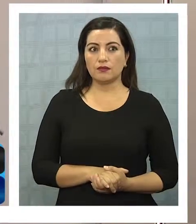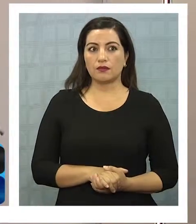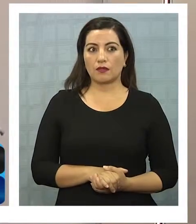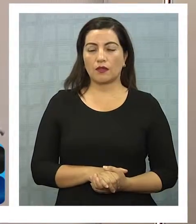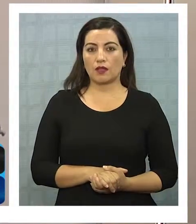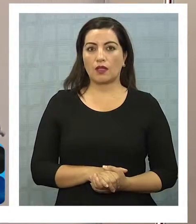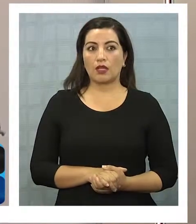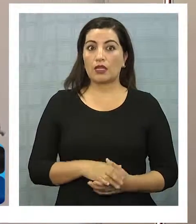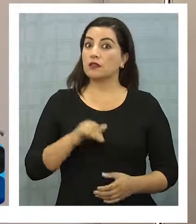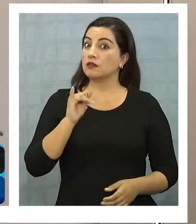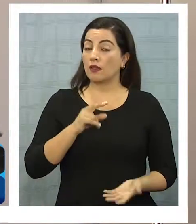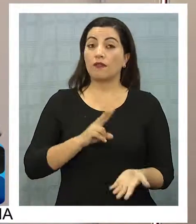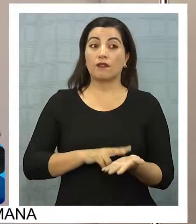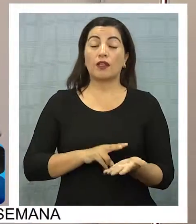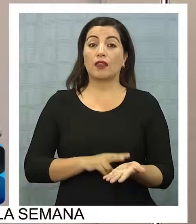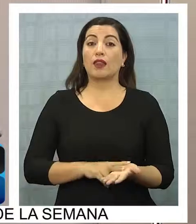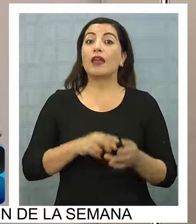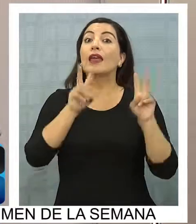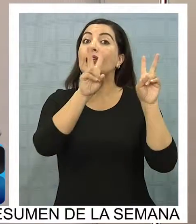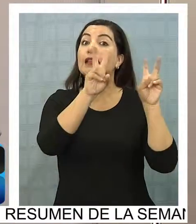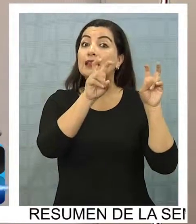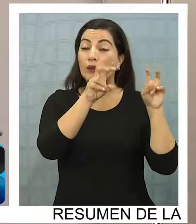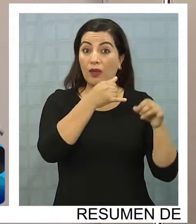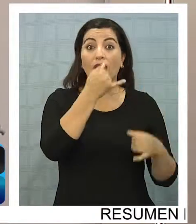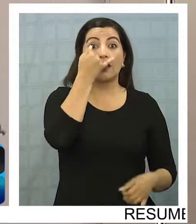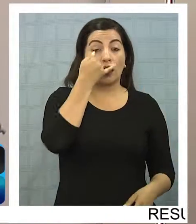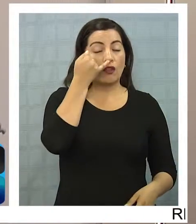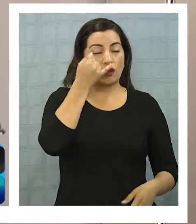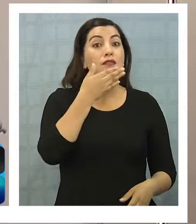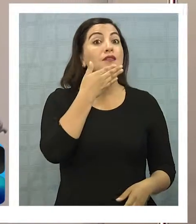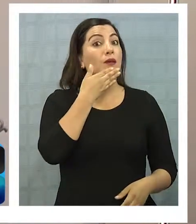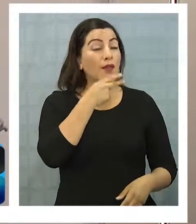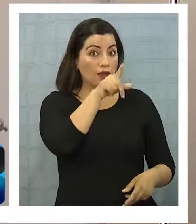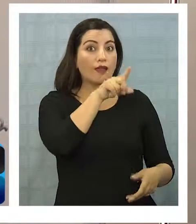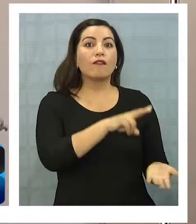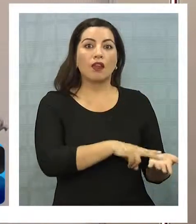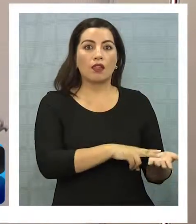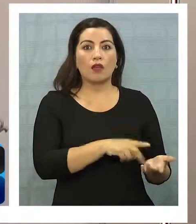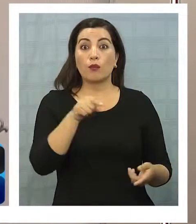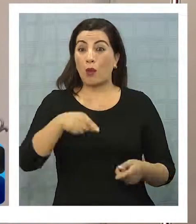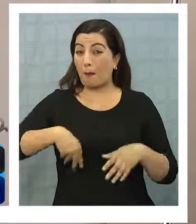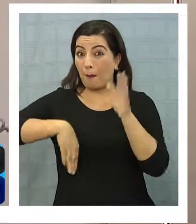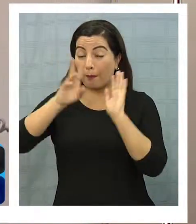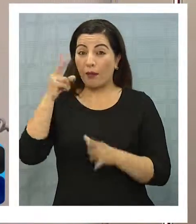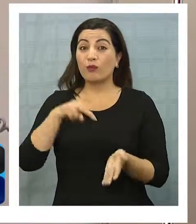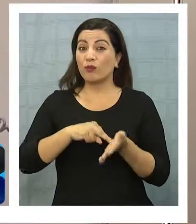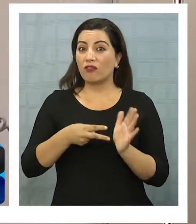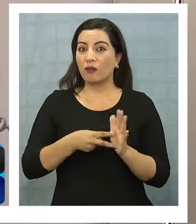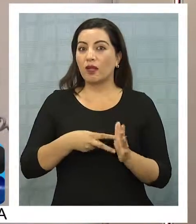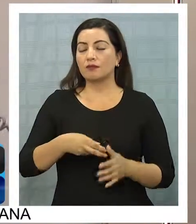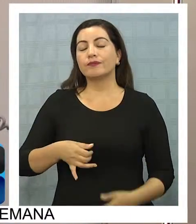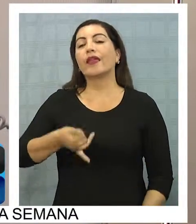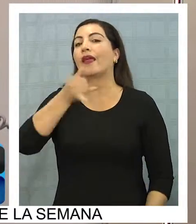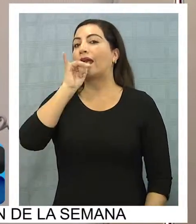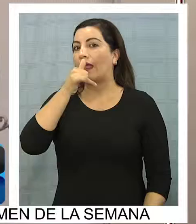sin desmerecer lo que significa el tema de la drogadicción, pero es el alcohol. O sea,